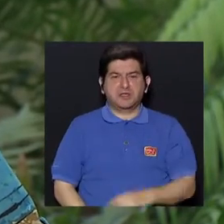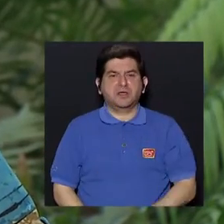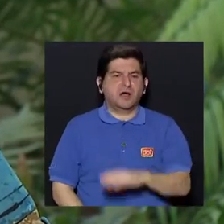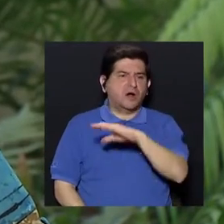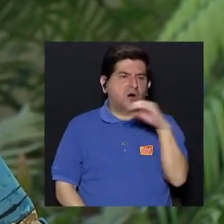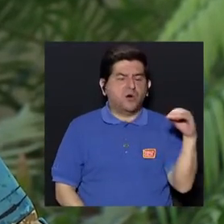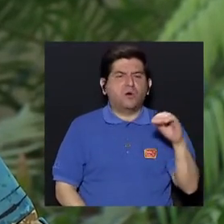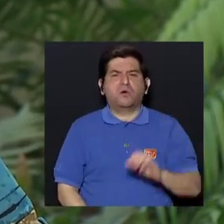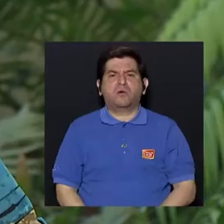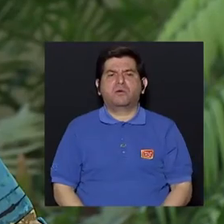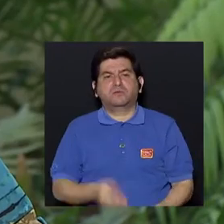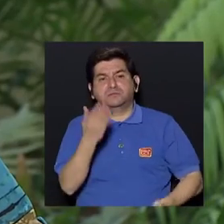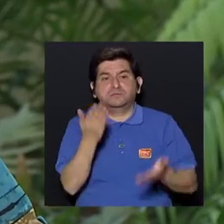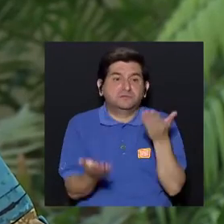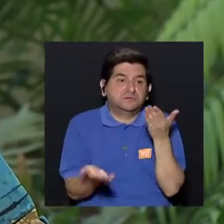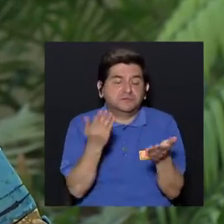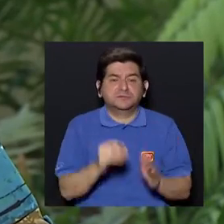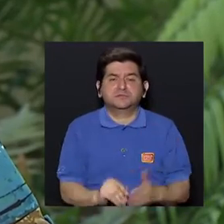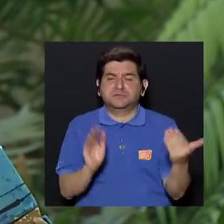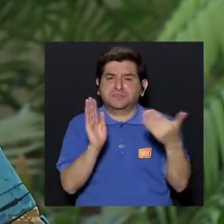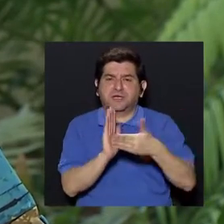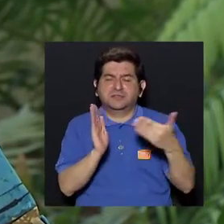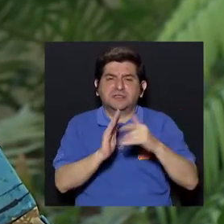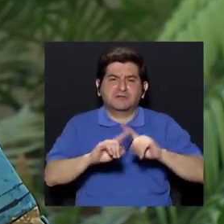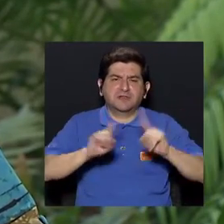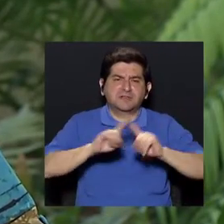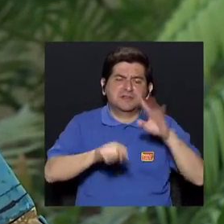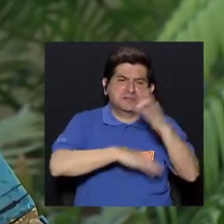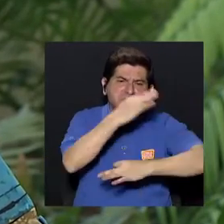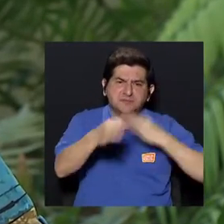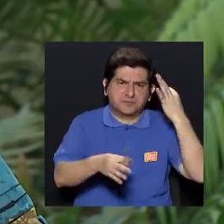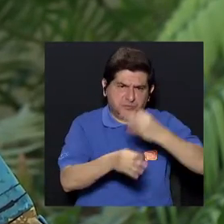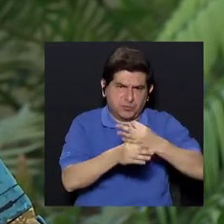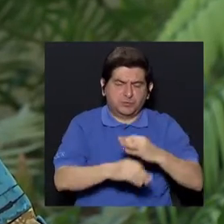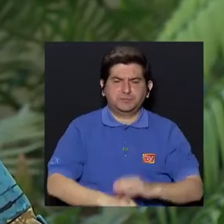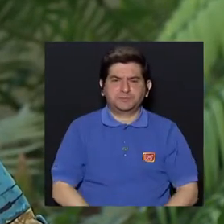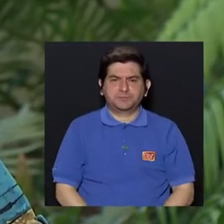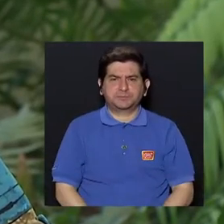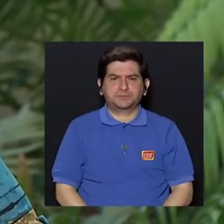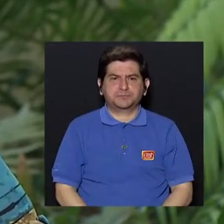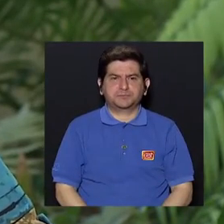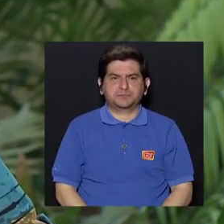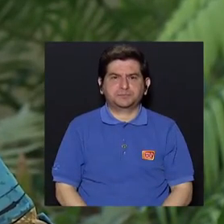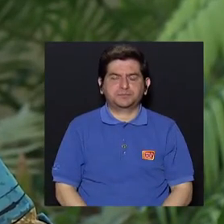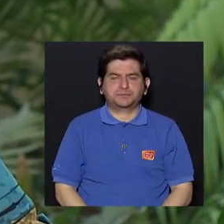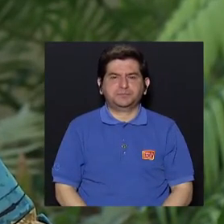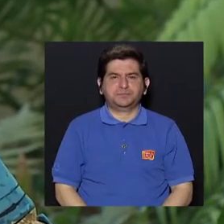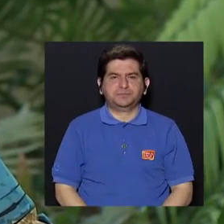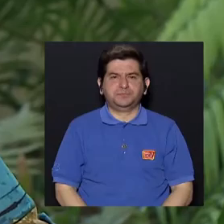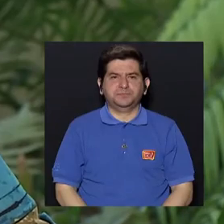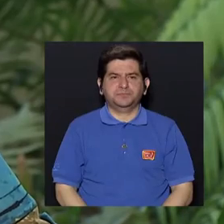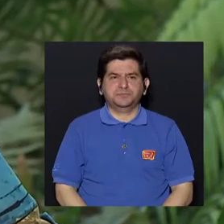otras afectaciones, ¿verdad? Entonces, en ese sentido, lo